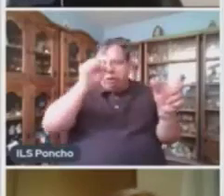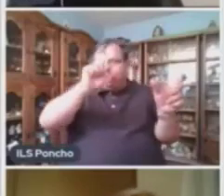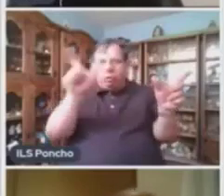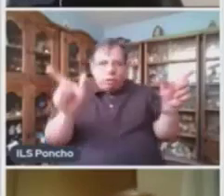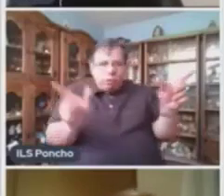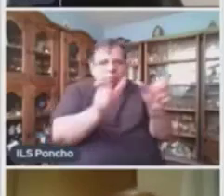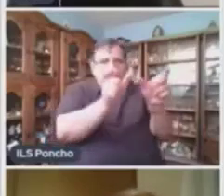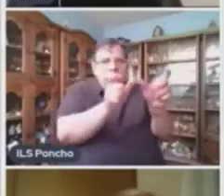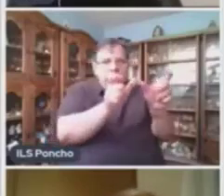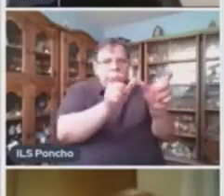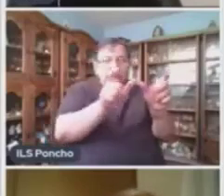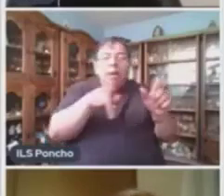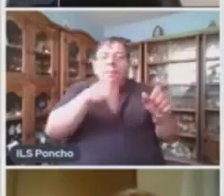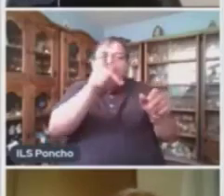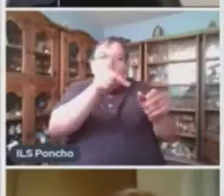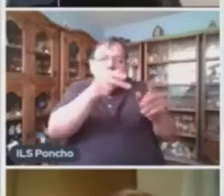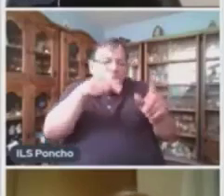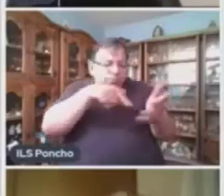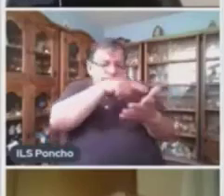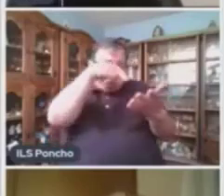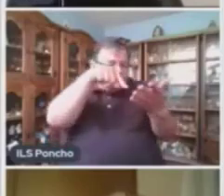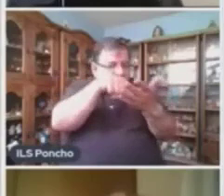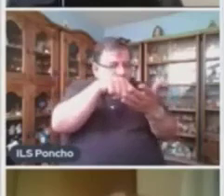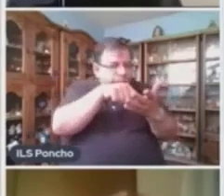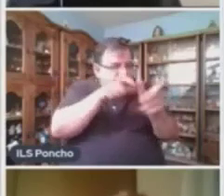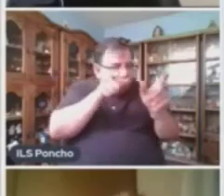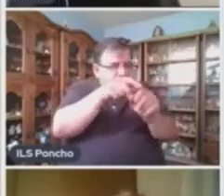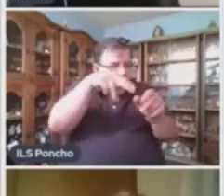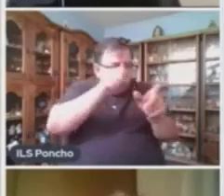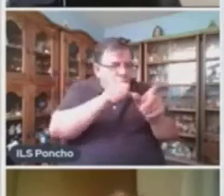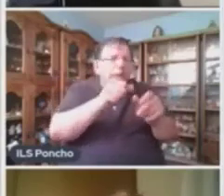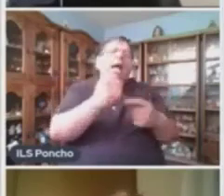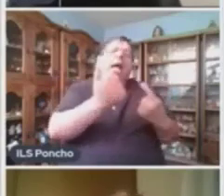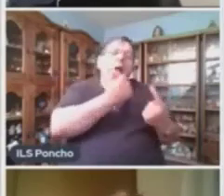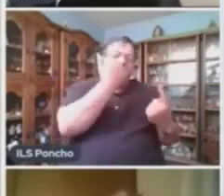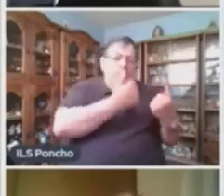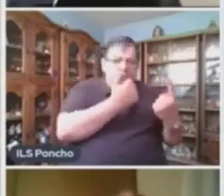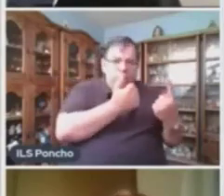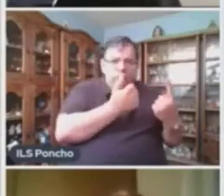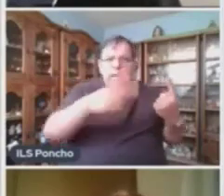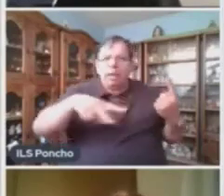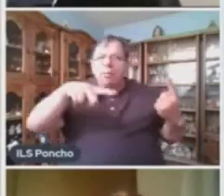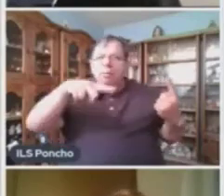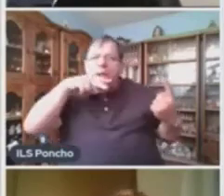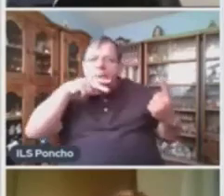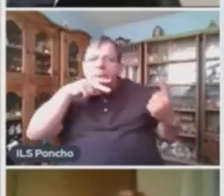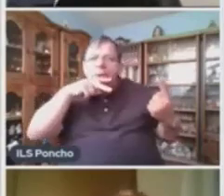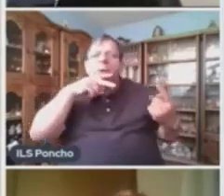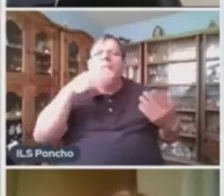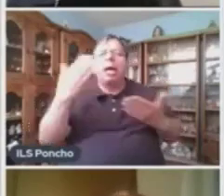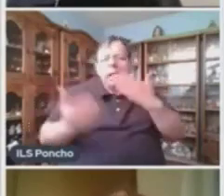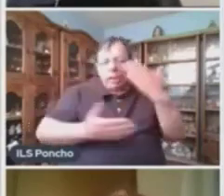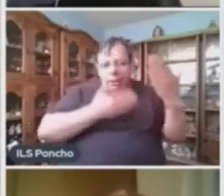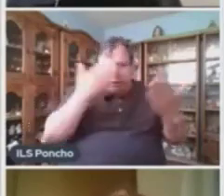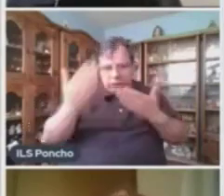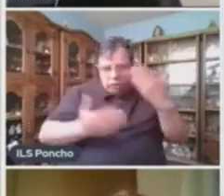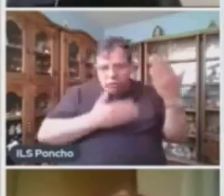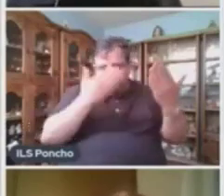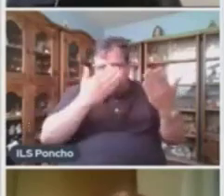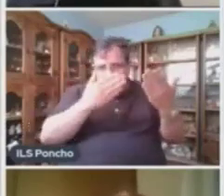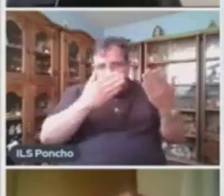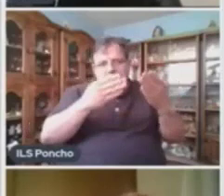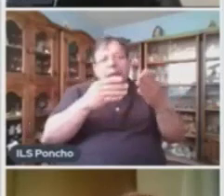núcleo del sujeto Es alumnos El verbo Estudian Que también forma parte del